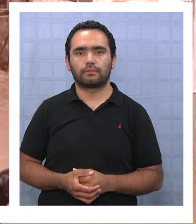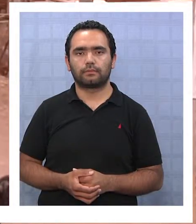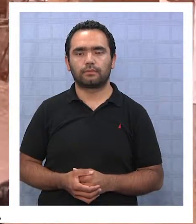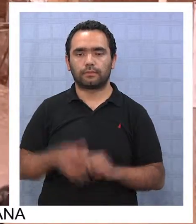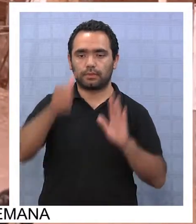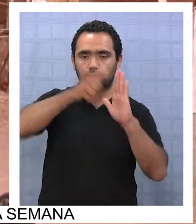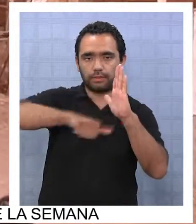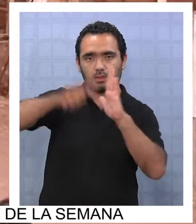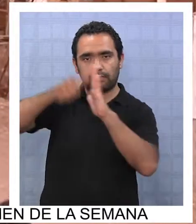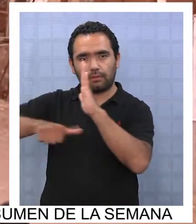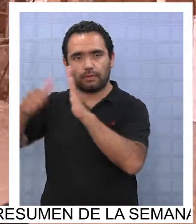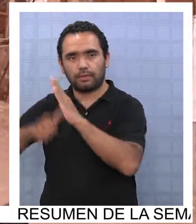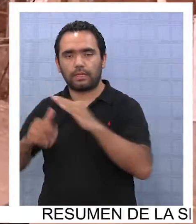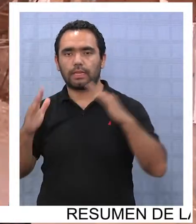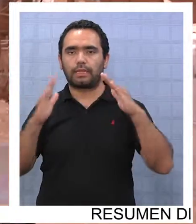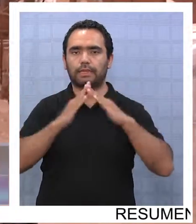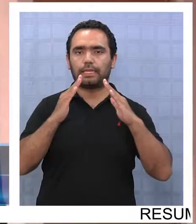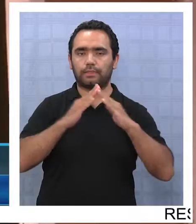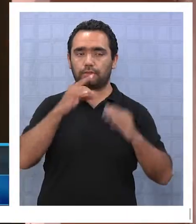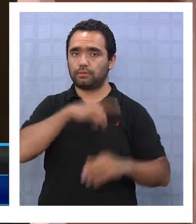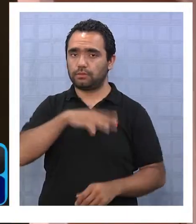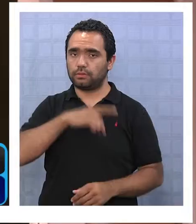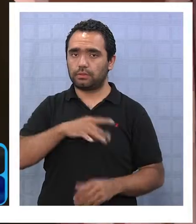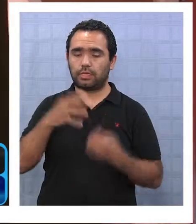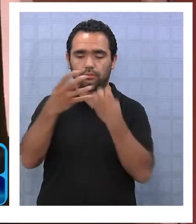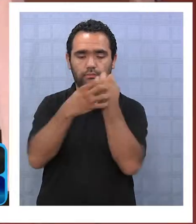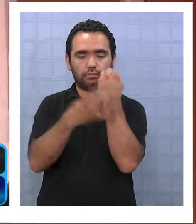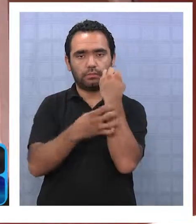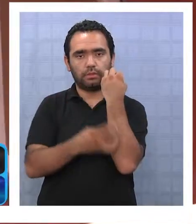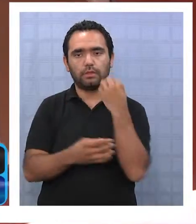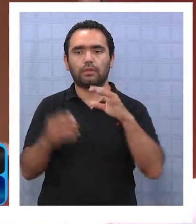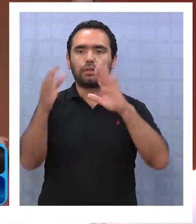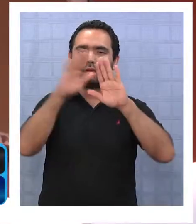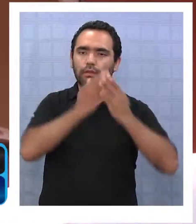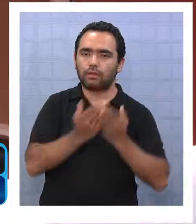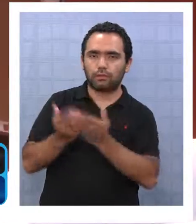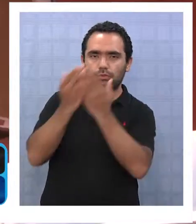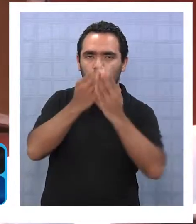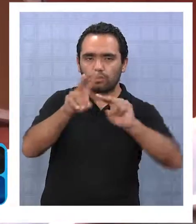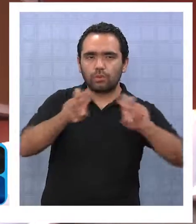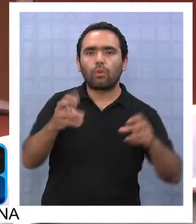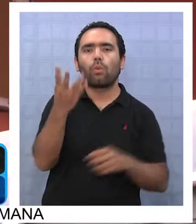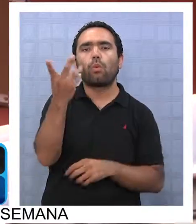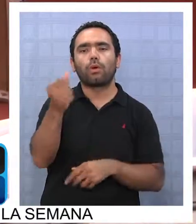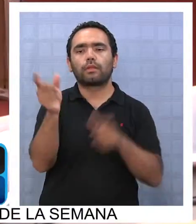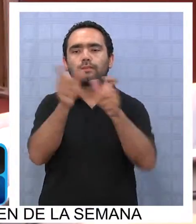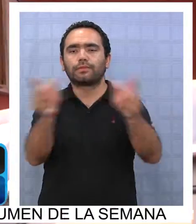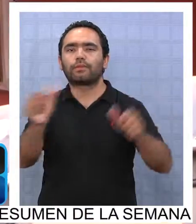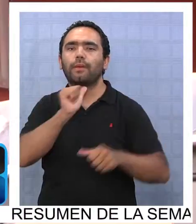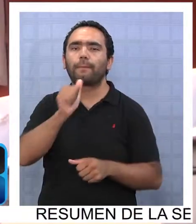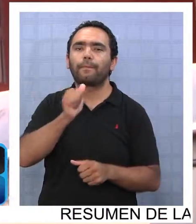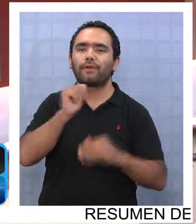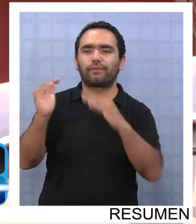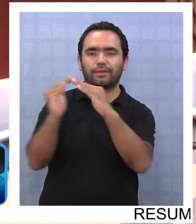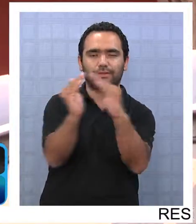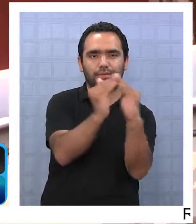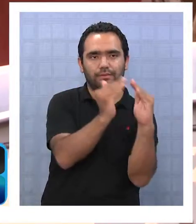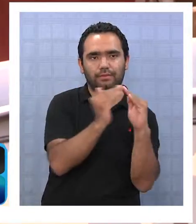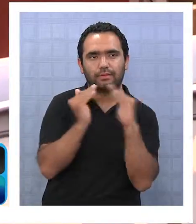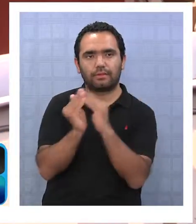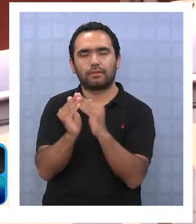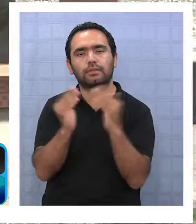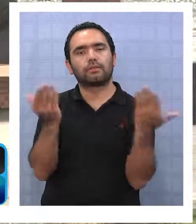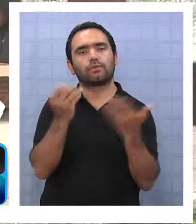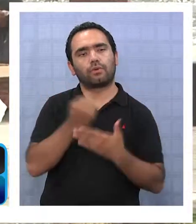Semestralmente la organización Techo Chile, en sus diferentes regiones, realiza estudios sobre la cantidad de campamentos y personas que viven en ellos para cuantificar